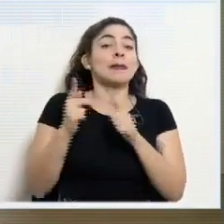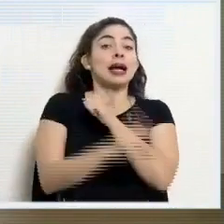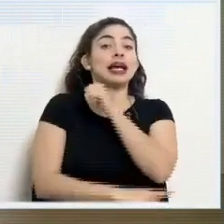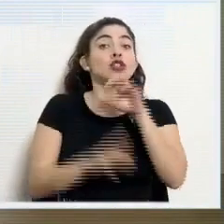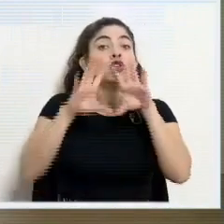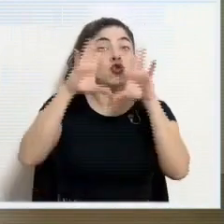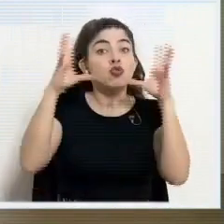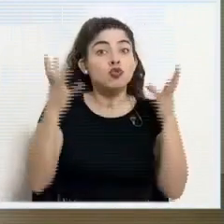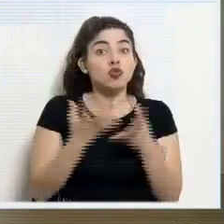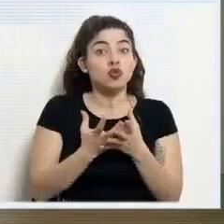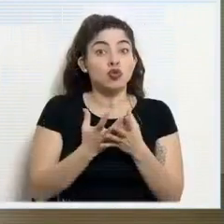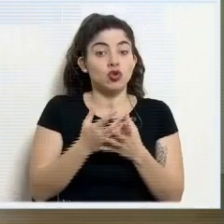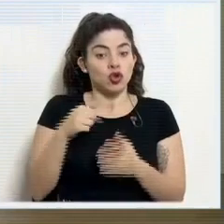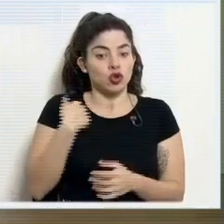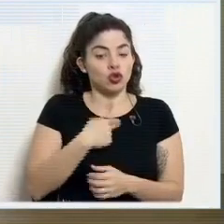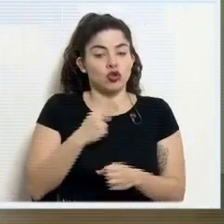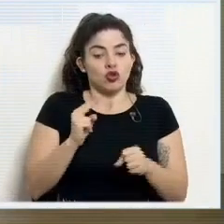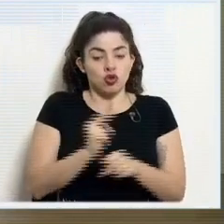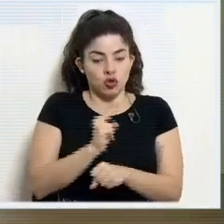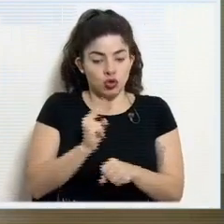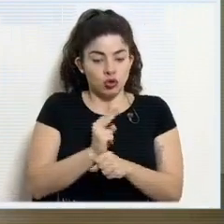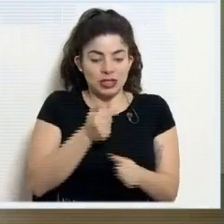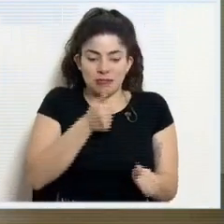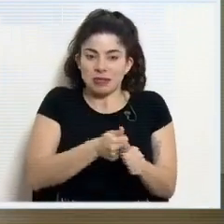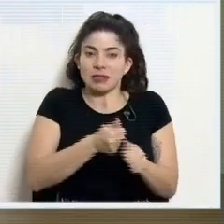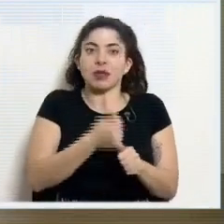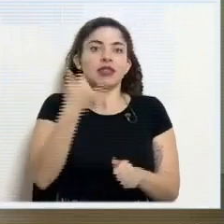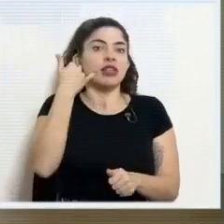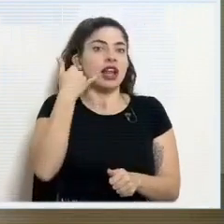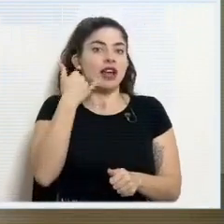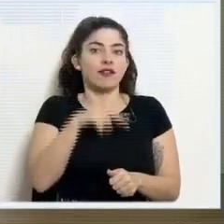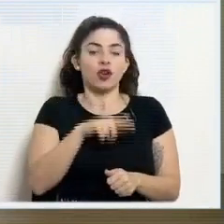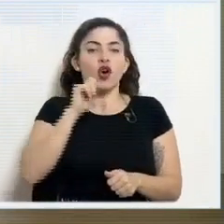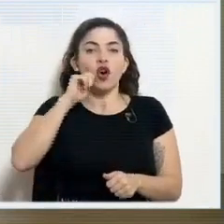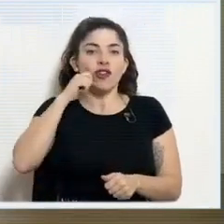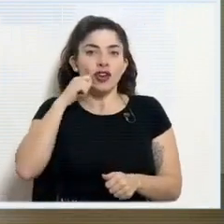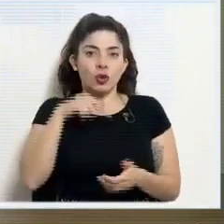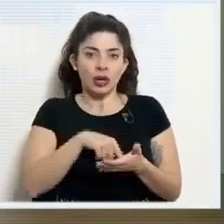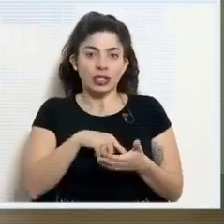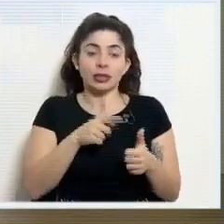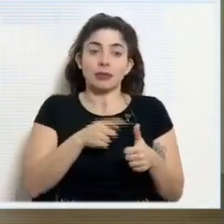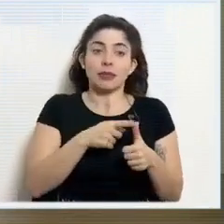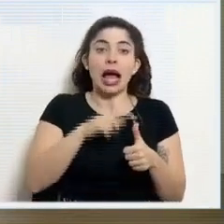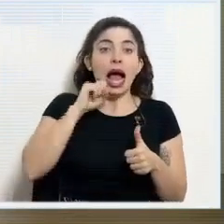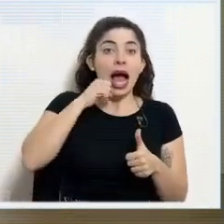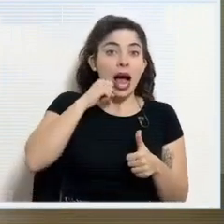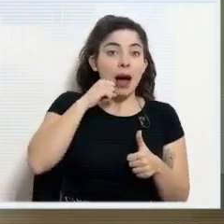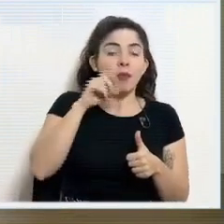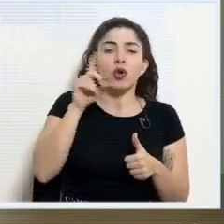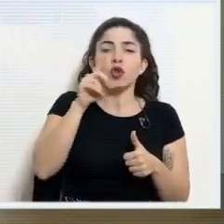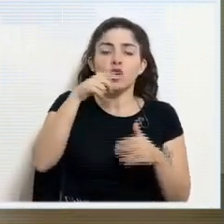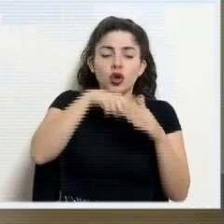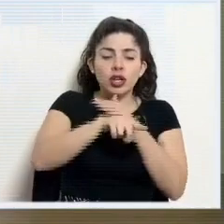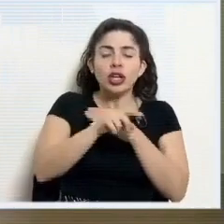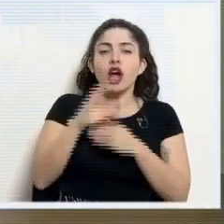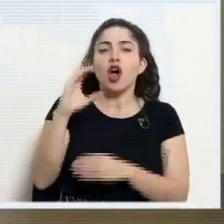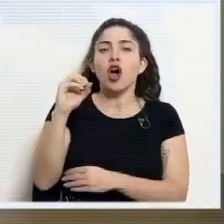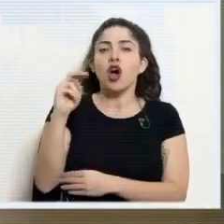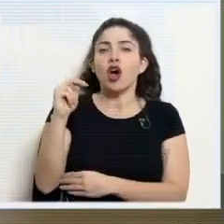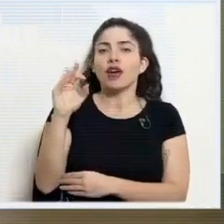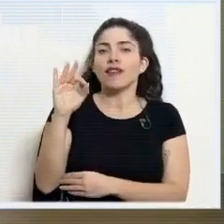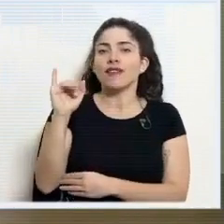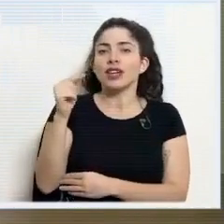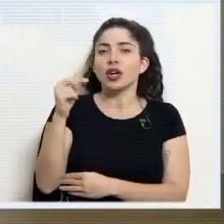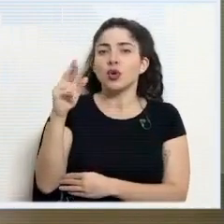directamente de la configuración de los teléfonos. Entrando en los teléfonos Apple al área de configuración,